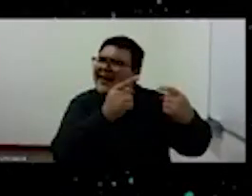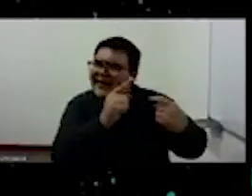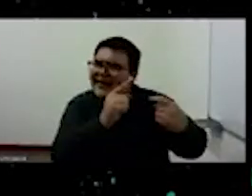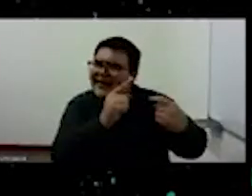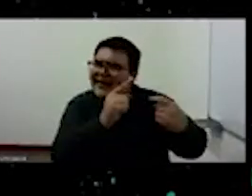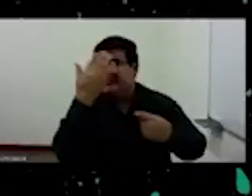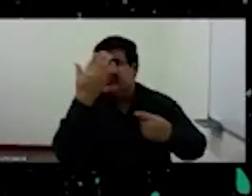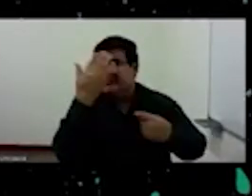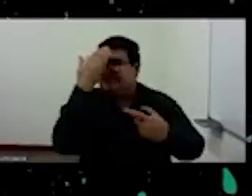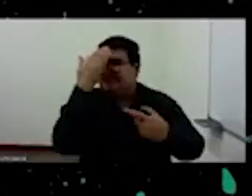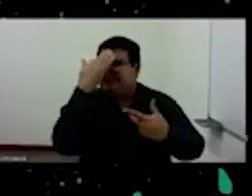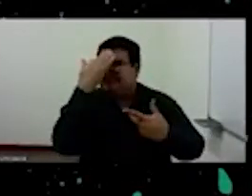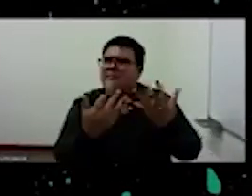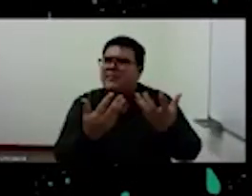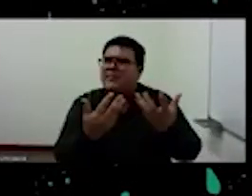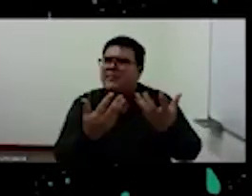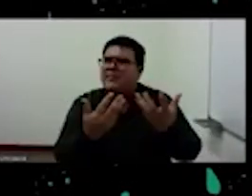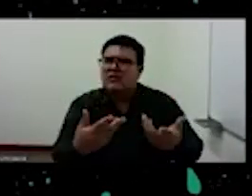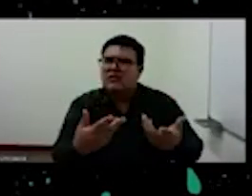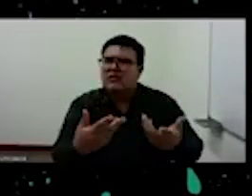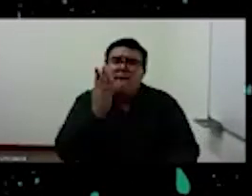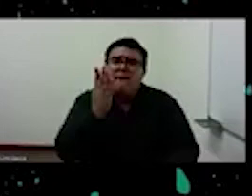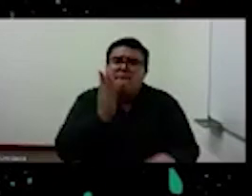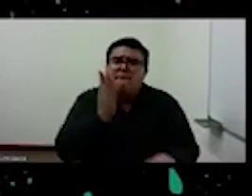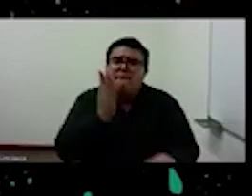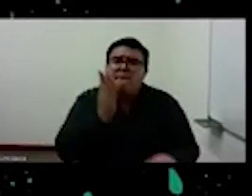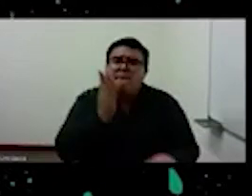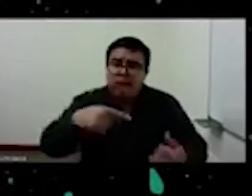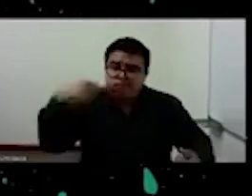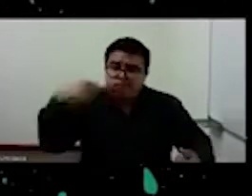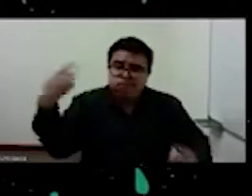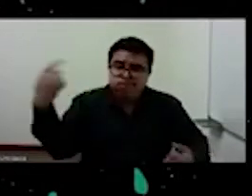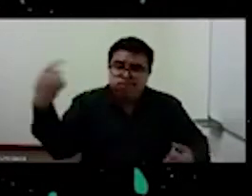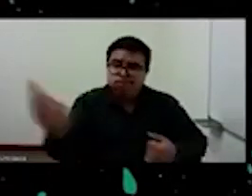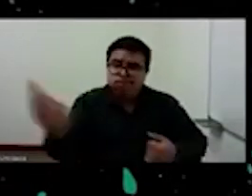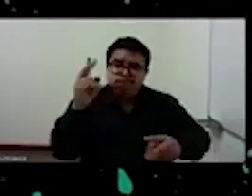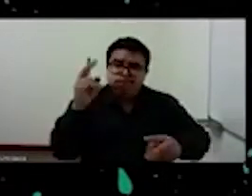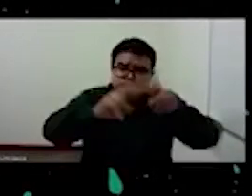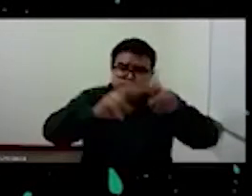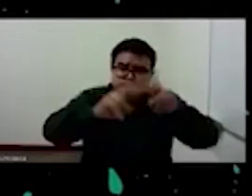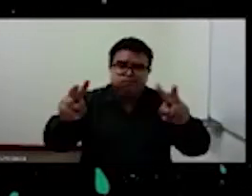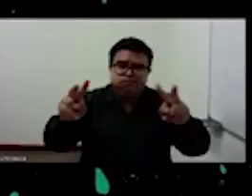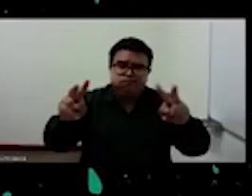perdiendo, perdiendo de lo que se está